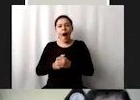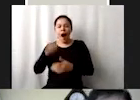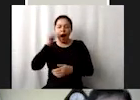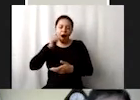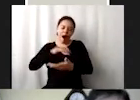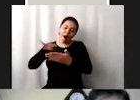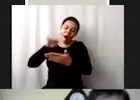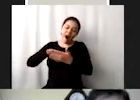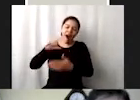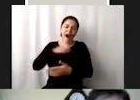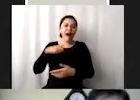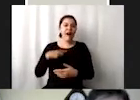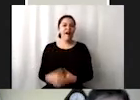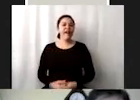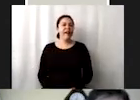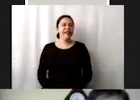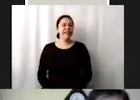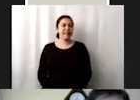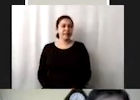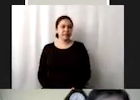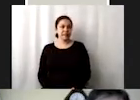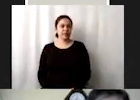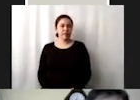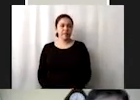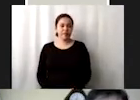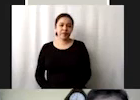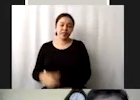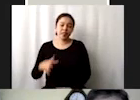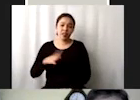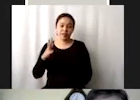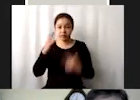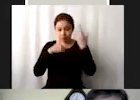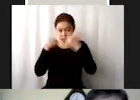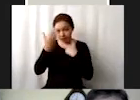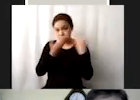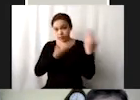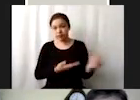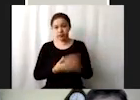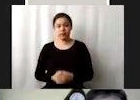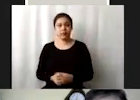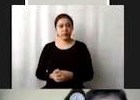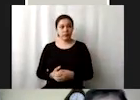bueno están prácticamente si lo analizamos acá hay